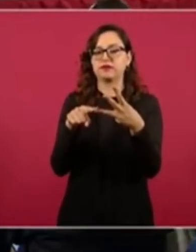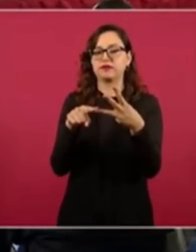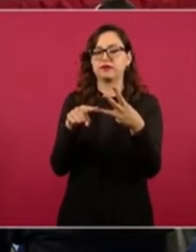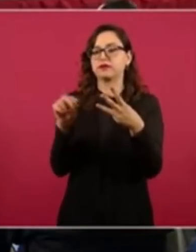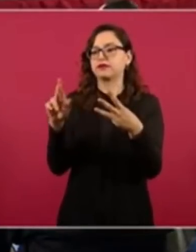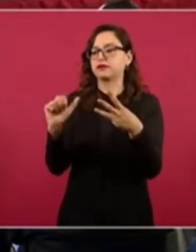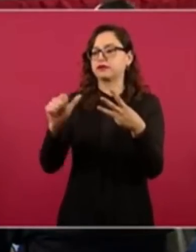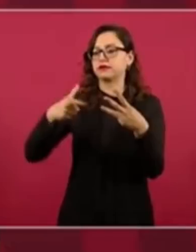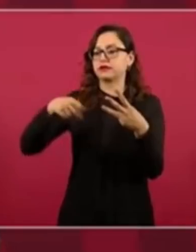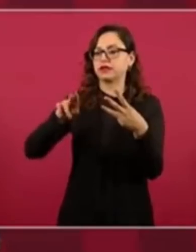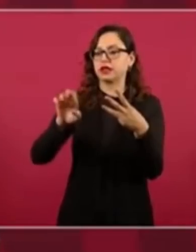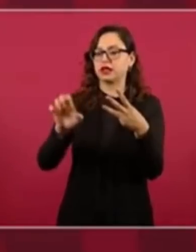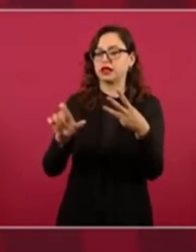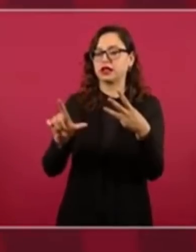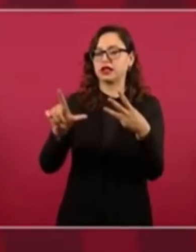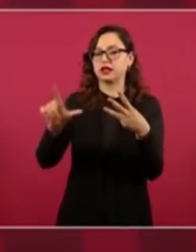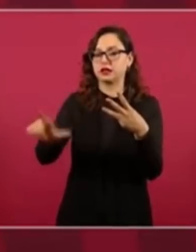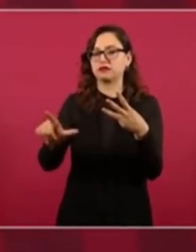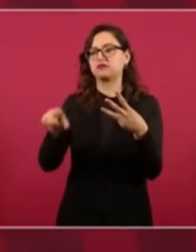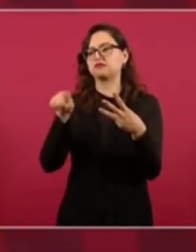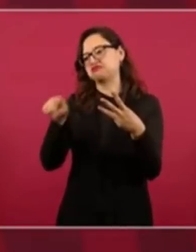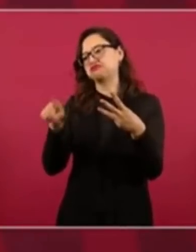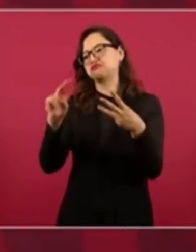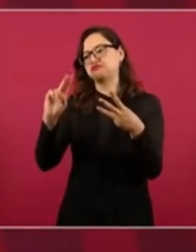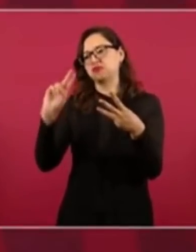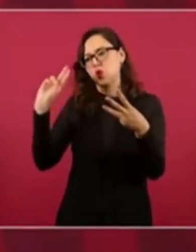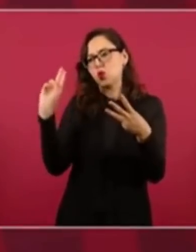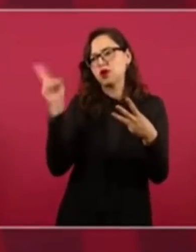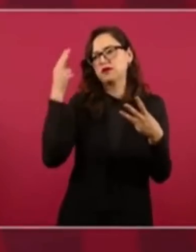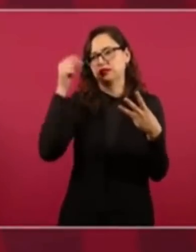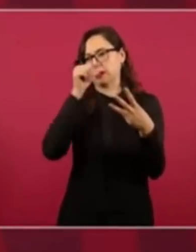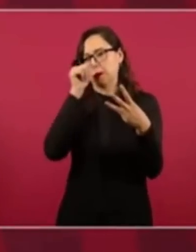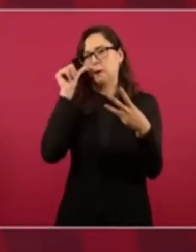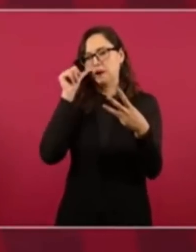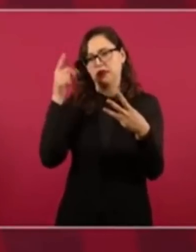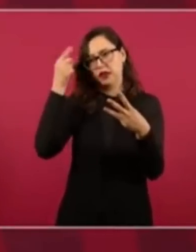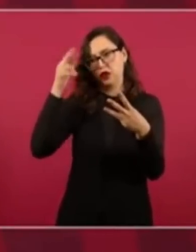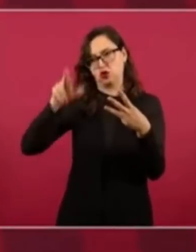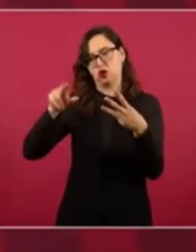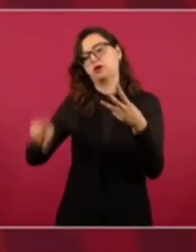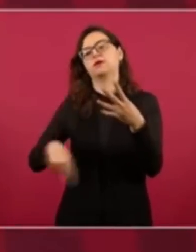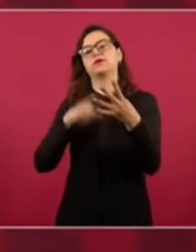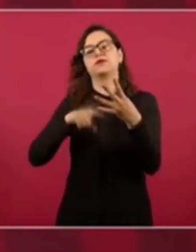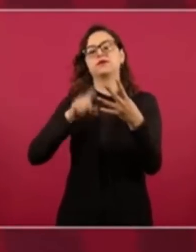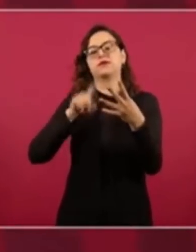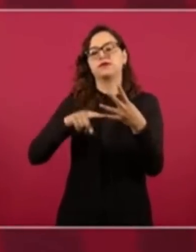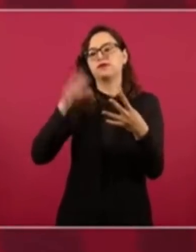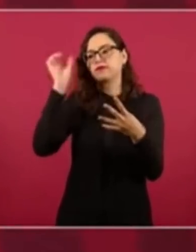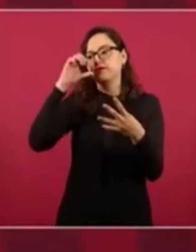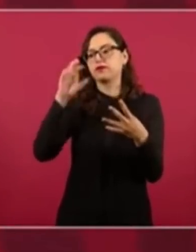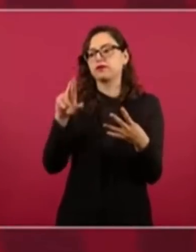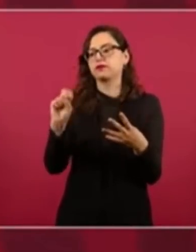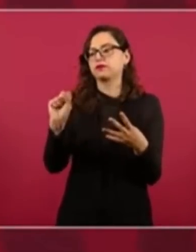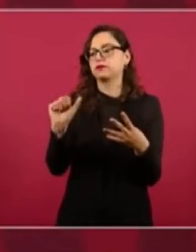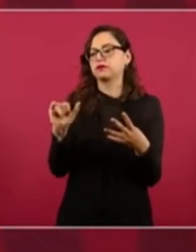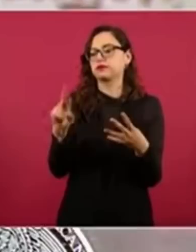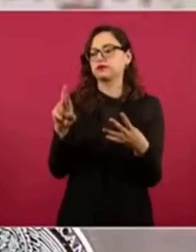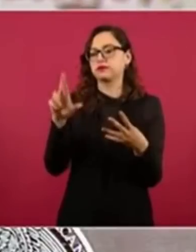Raquel Sosa, directora de las Universidades del Bienestar, Benito Juárez, la científica Rosaura Ruiz.